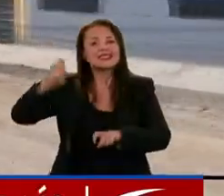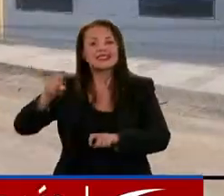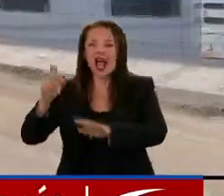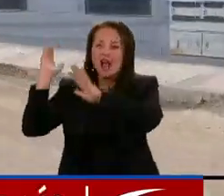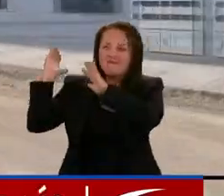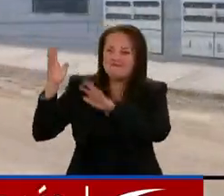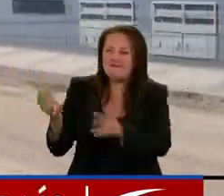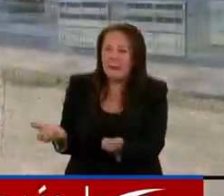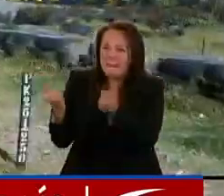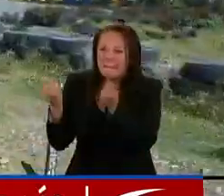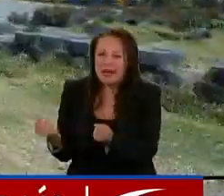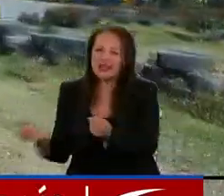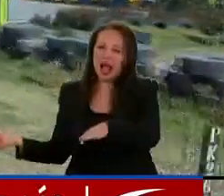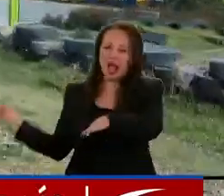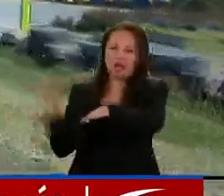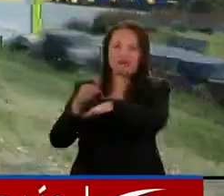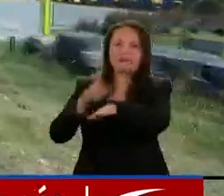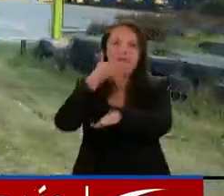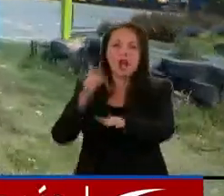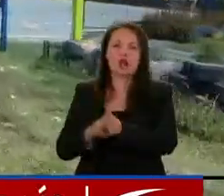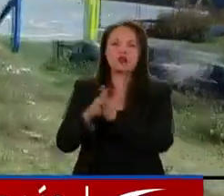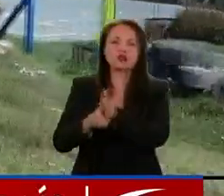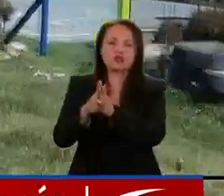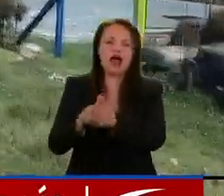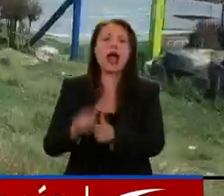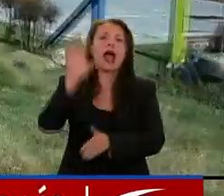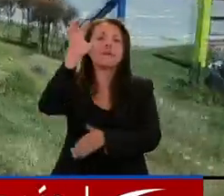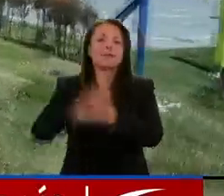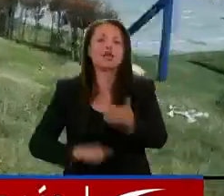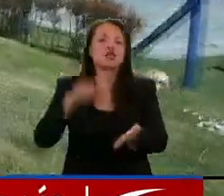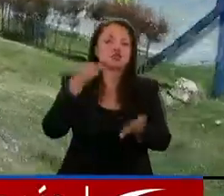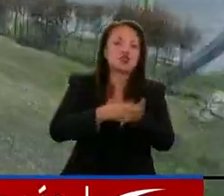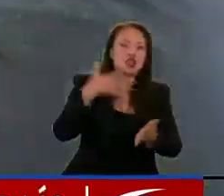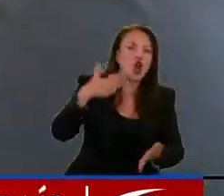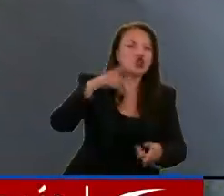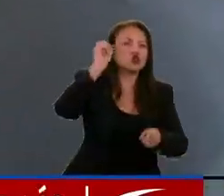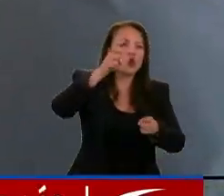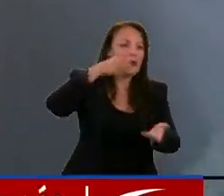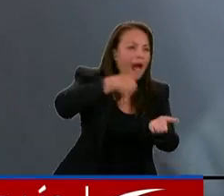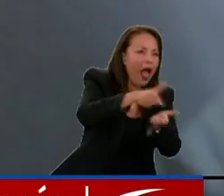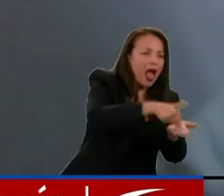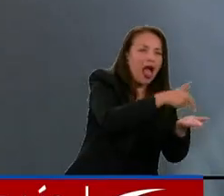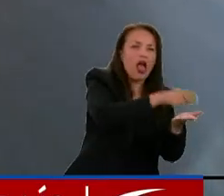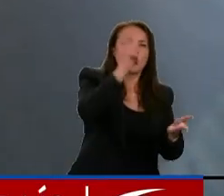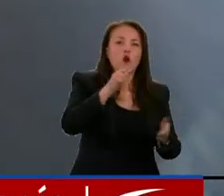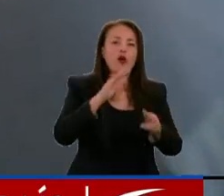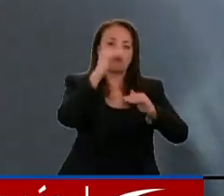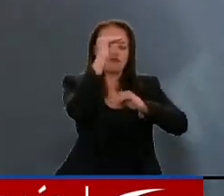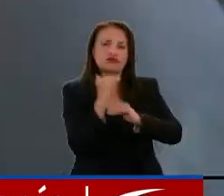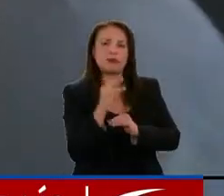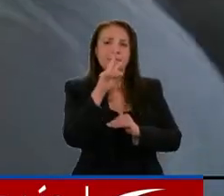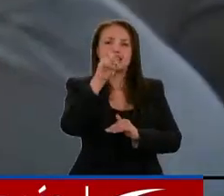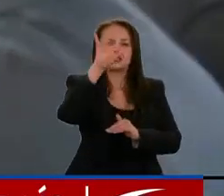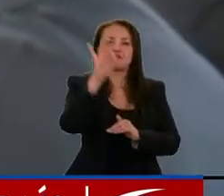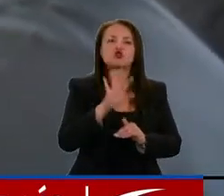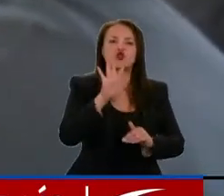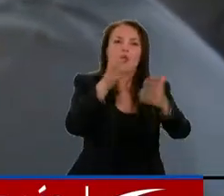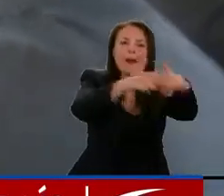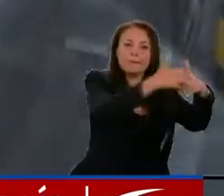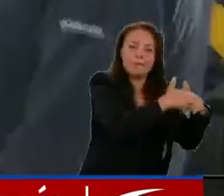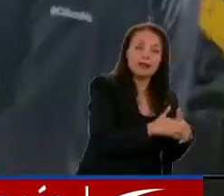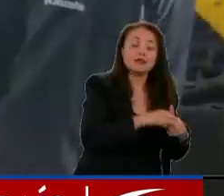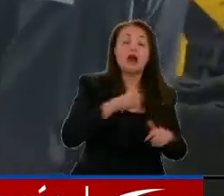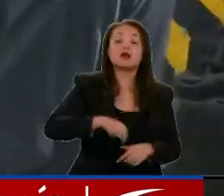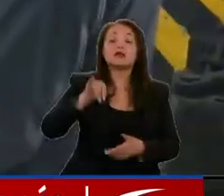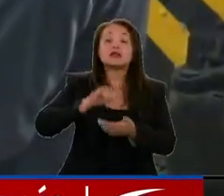alto volumen por vía férrea y que garantizaría una reducción de los costos logísticos de hasta el 26% para los empresarios. Se espera que en el